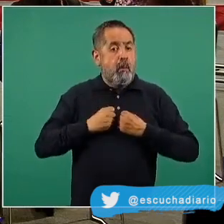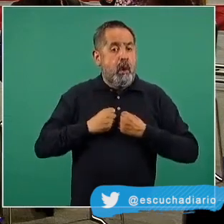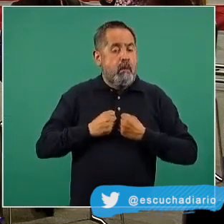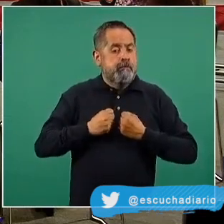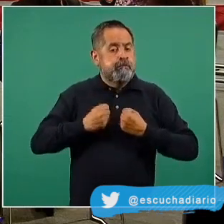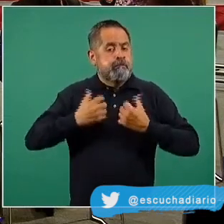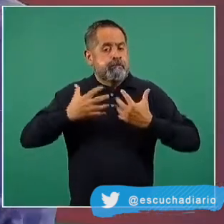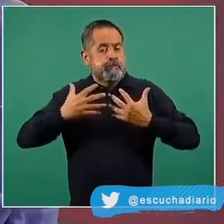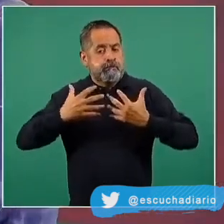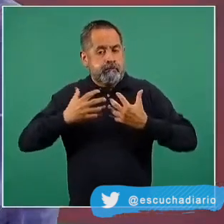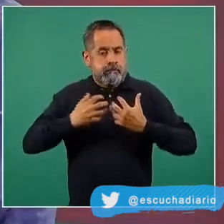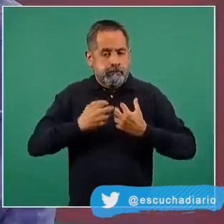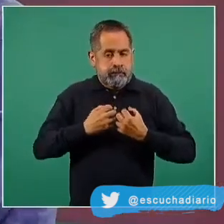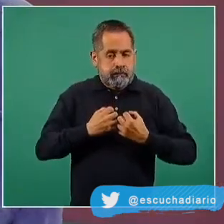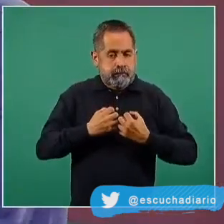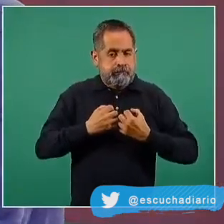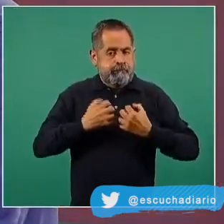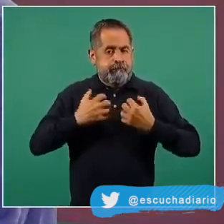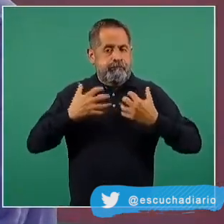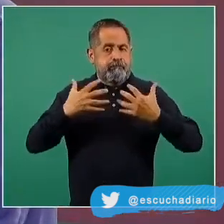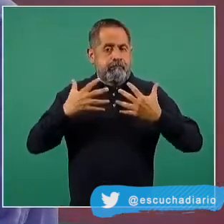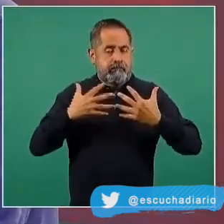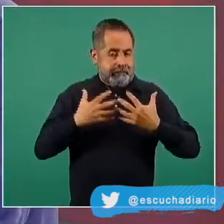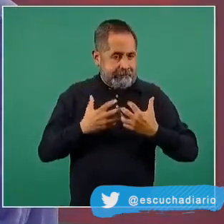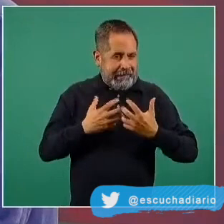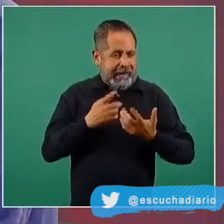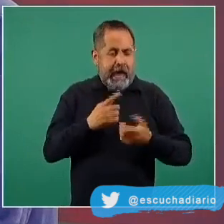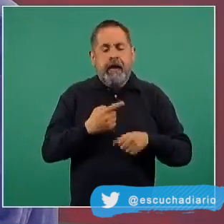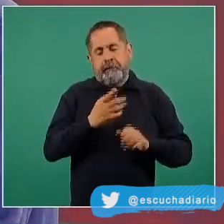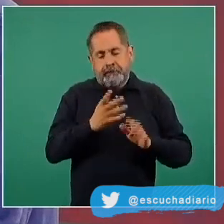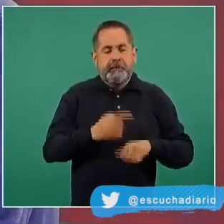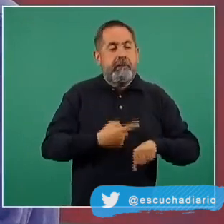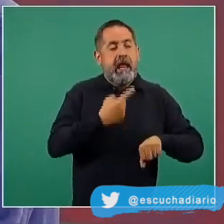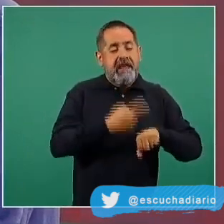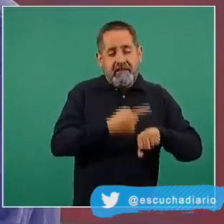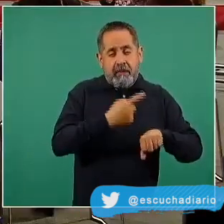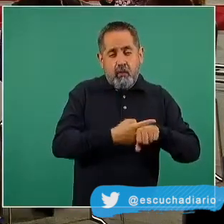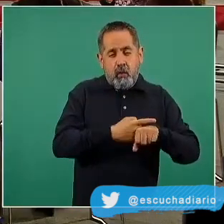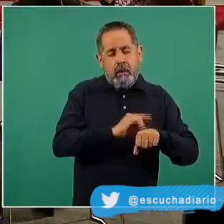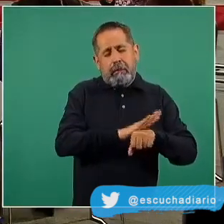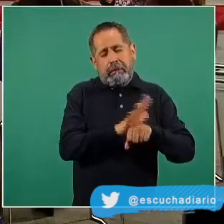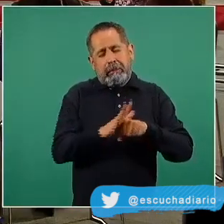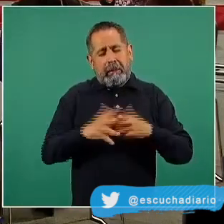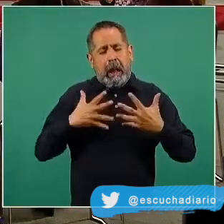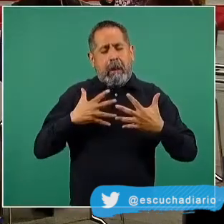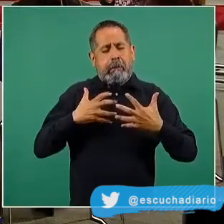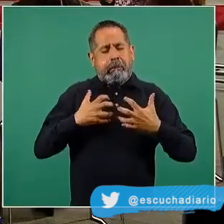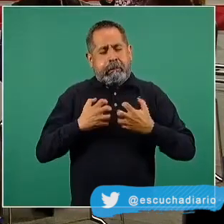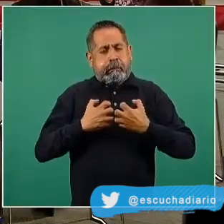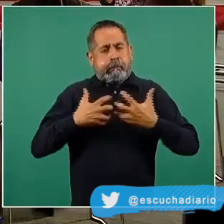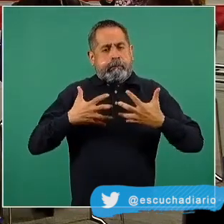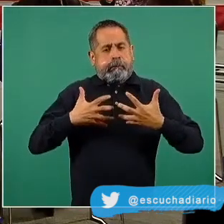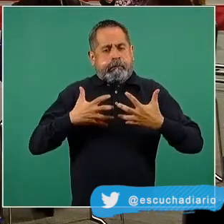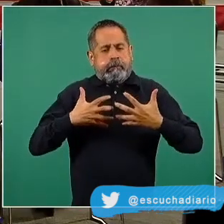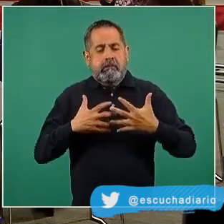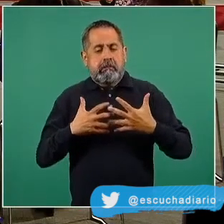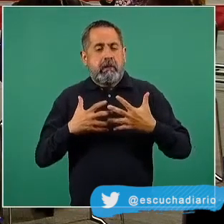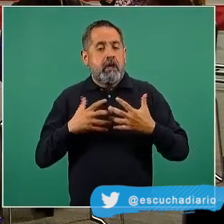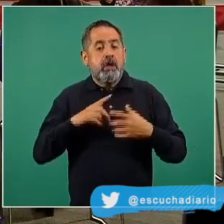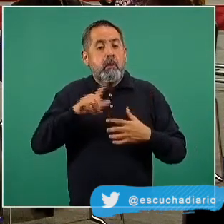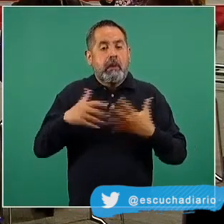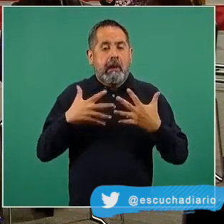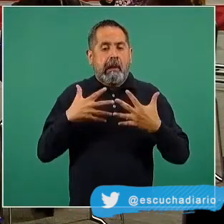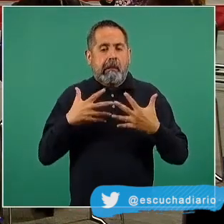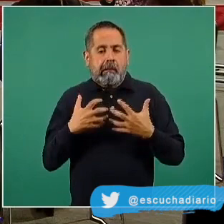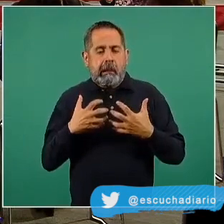flexiblemente. La cicatrización que causa la reparación del daño causado por el COVID,